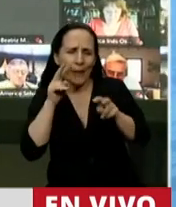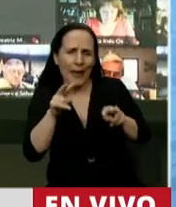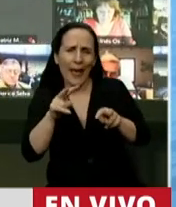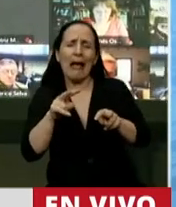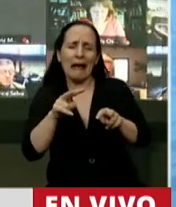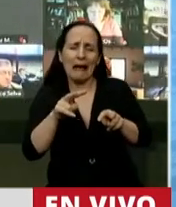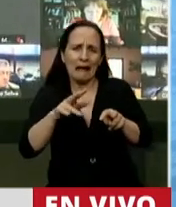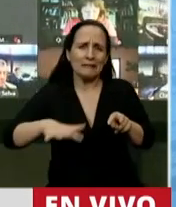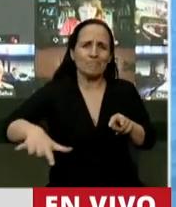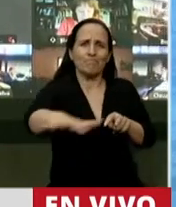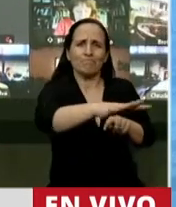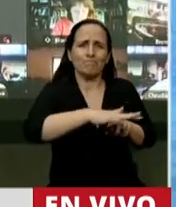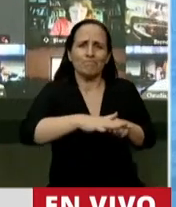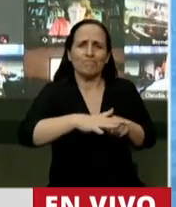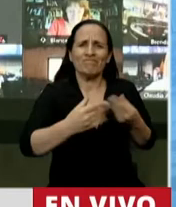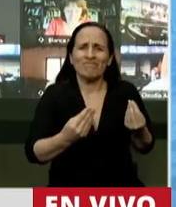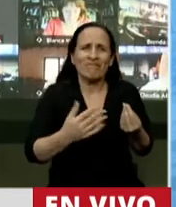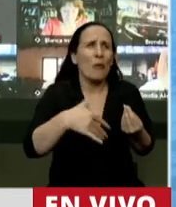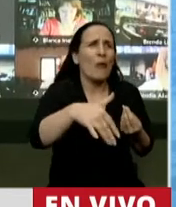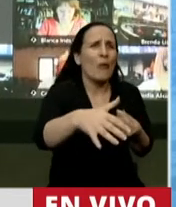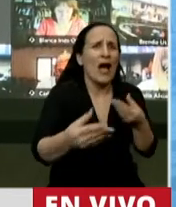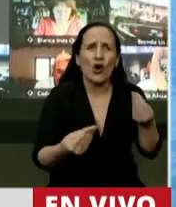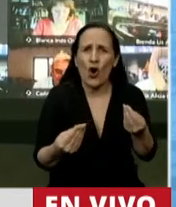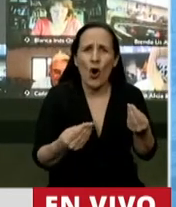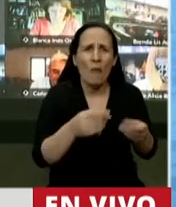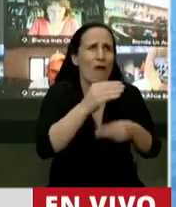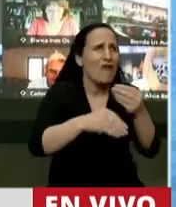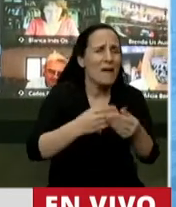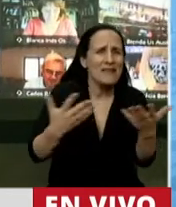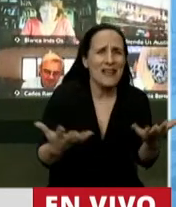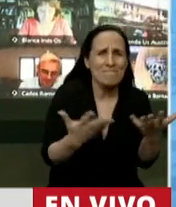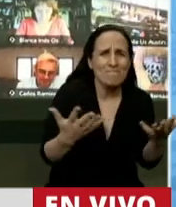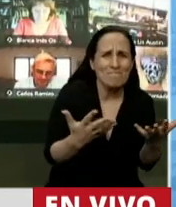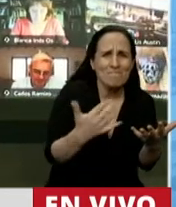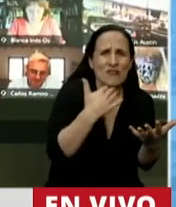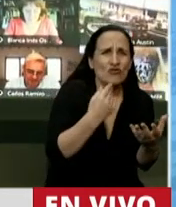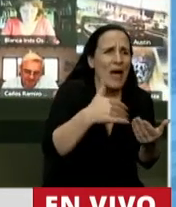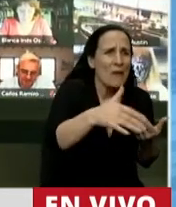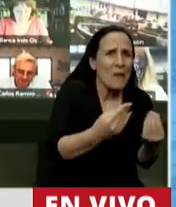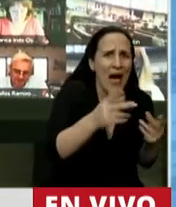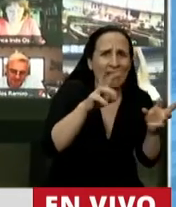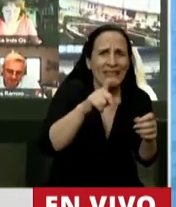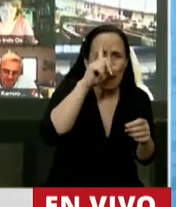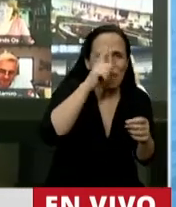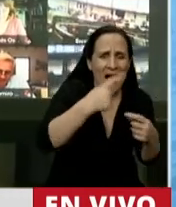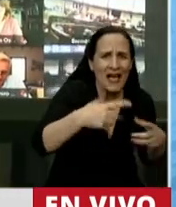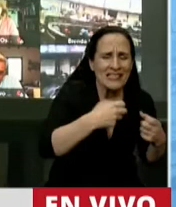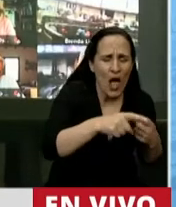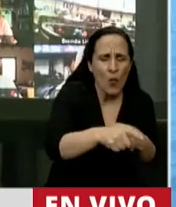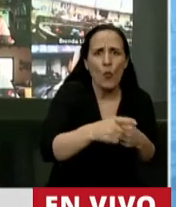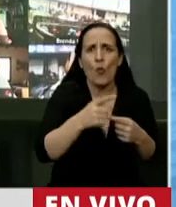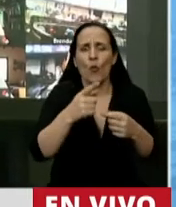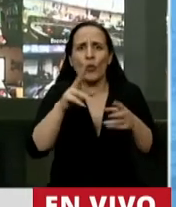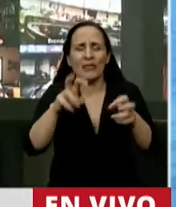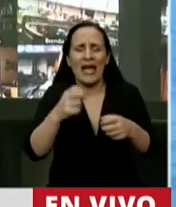un enorme dolor de no saber lo que va a pasar. Vivimos en una incertidumbre sanitaria, vivimos en una incertidumbre económica y además